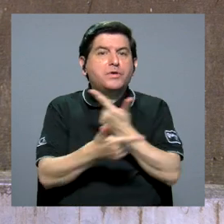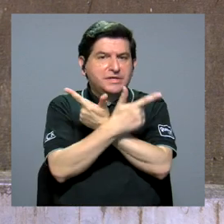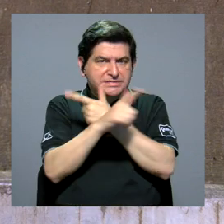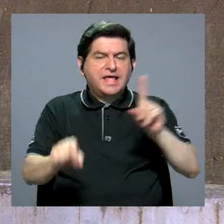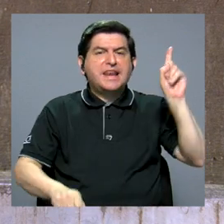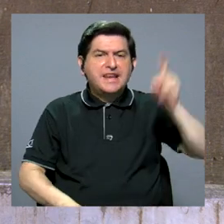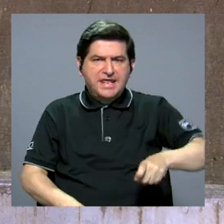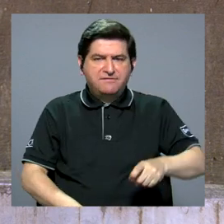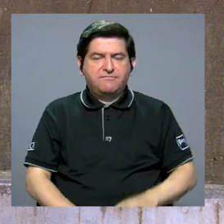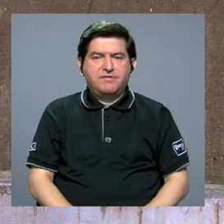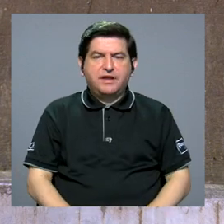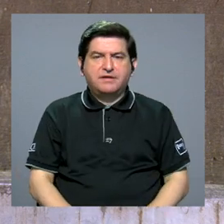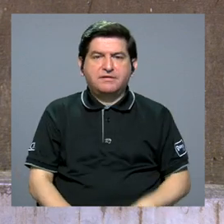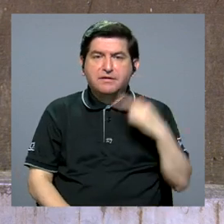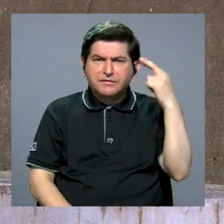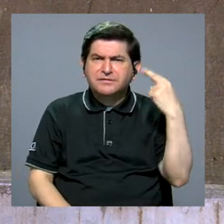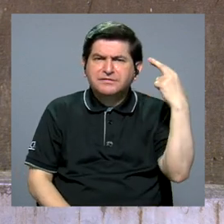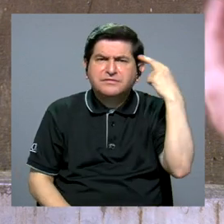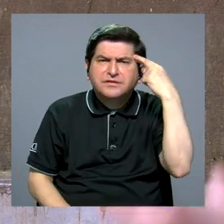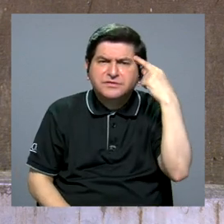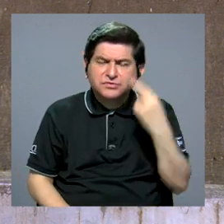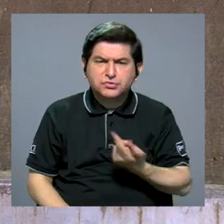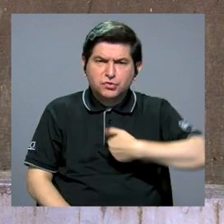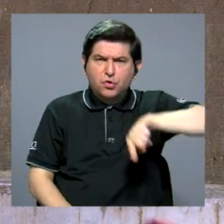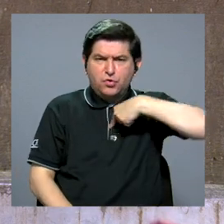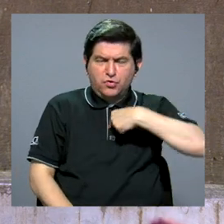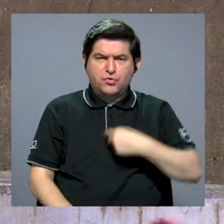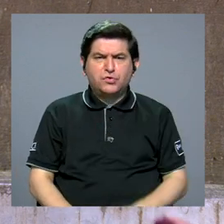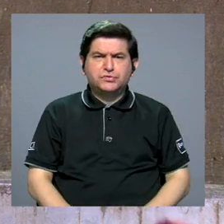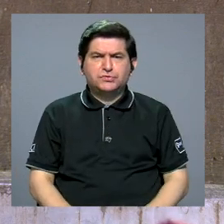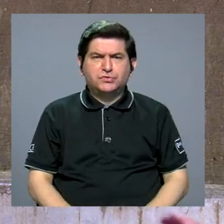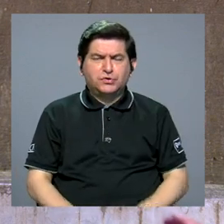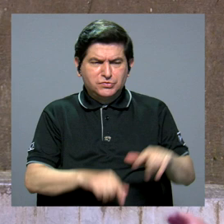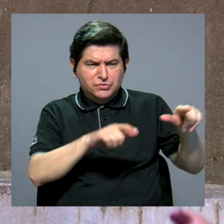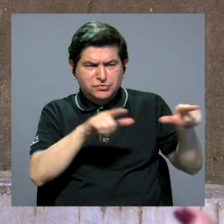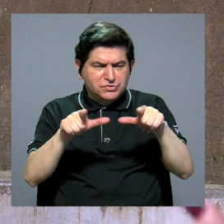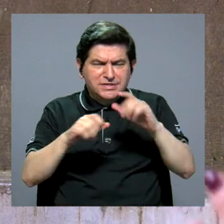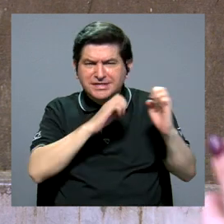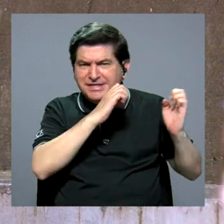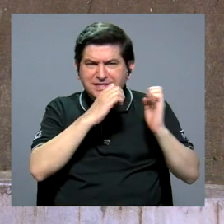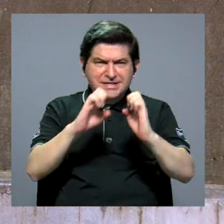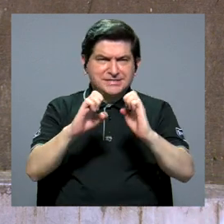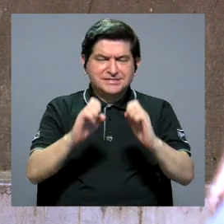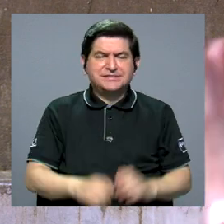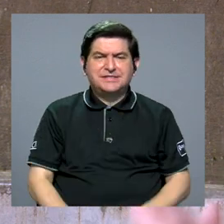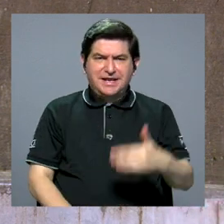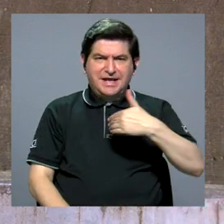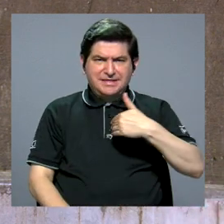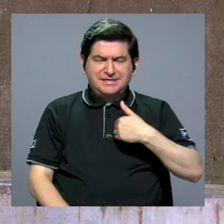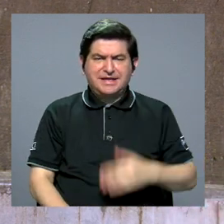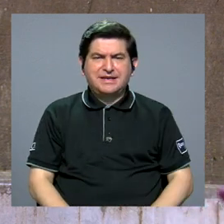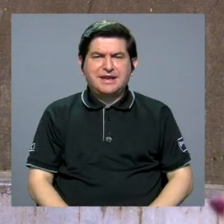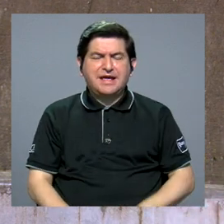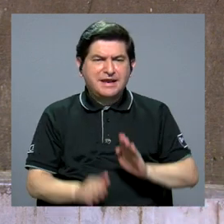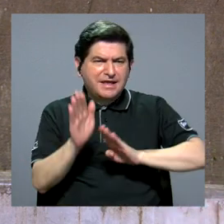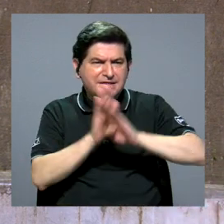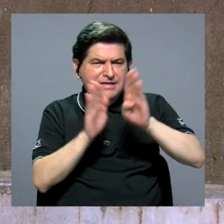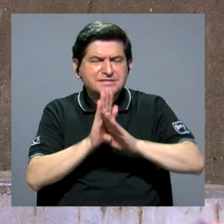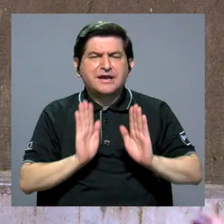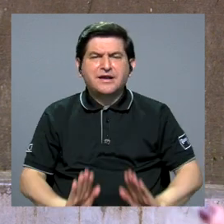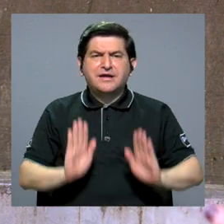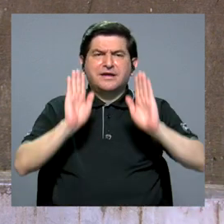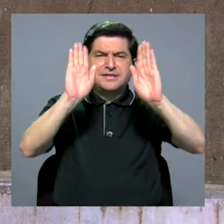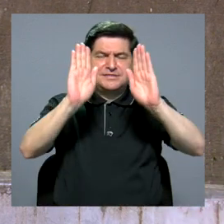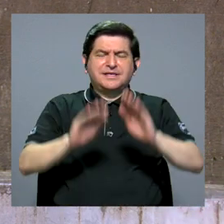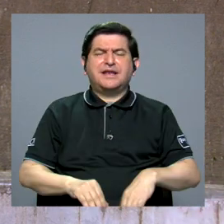libre y debe ser libre justamente porque creamos o disponemos las estrategias, disponemos cómo desarrollar la